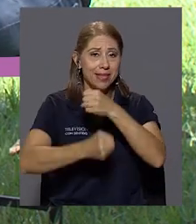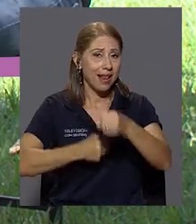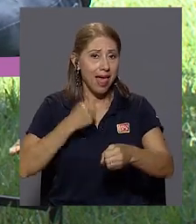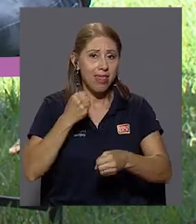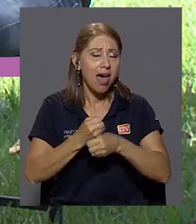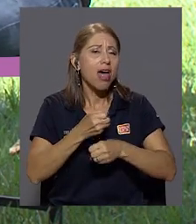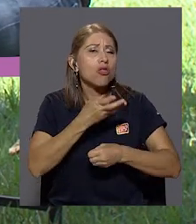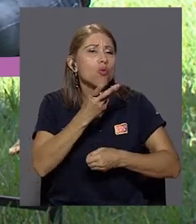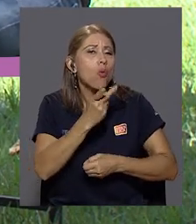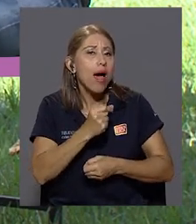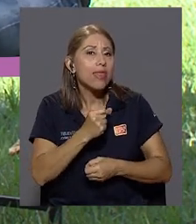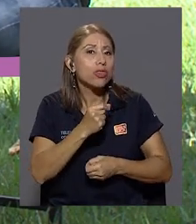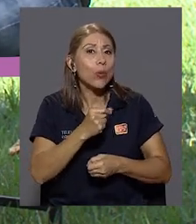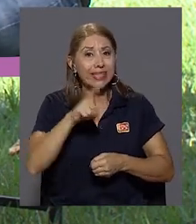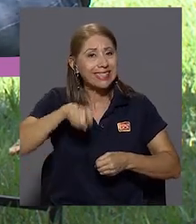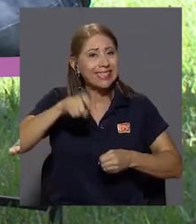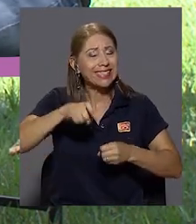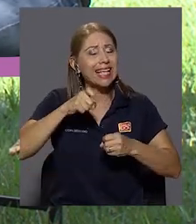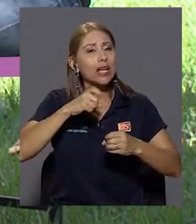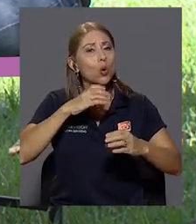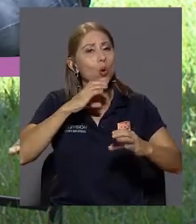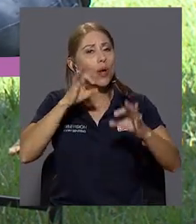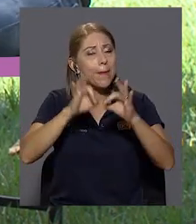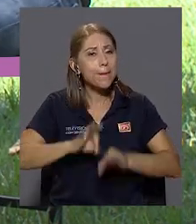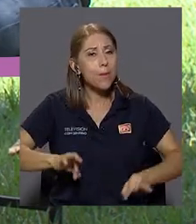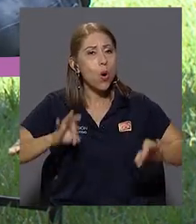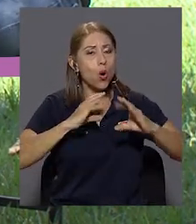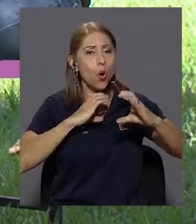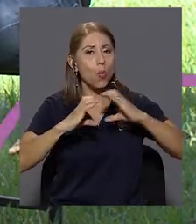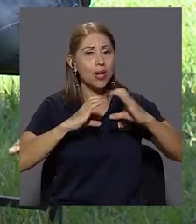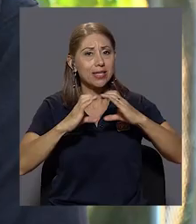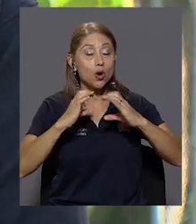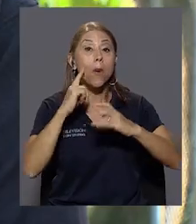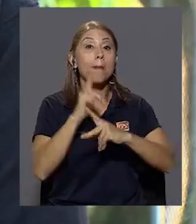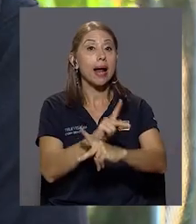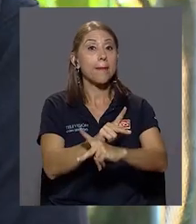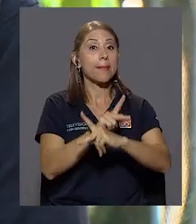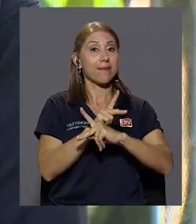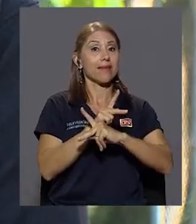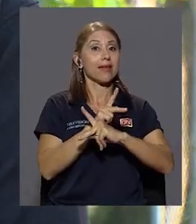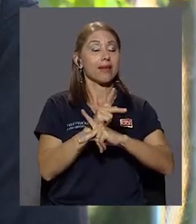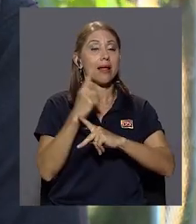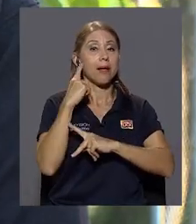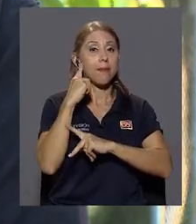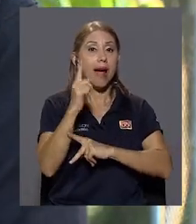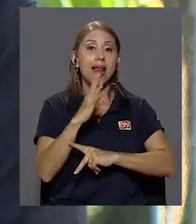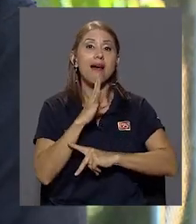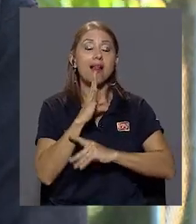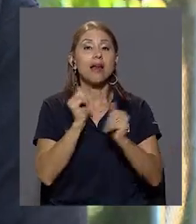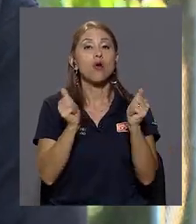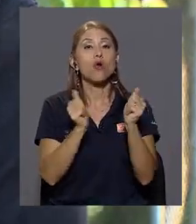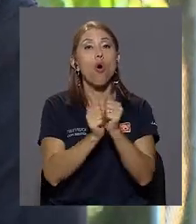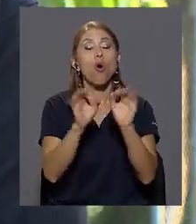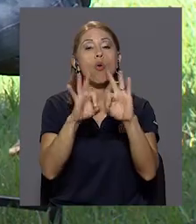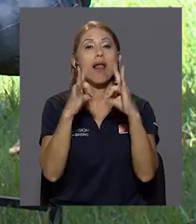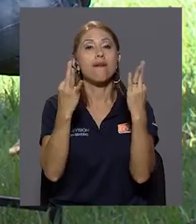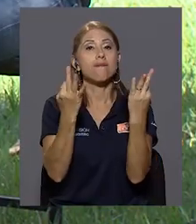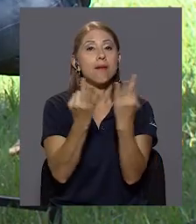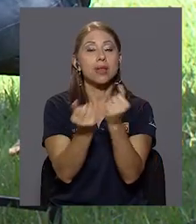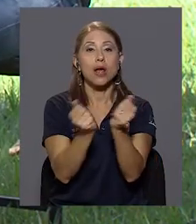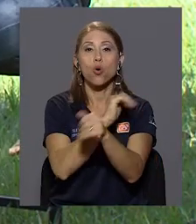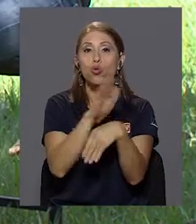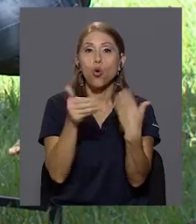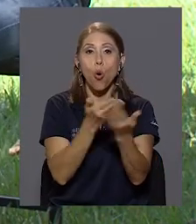esta comunicación es importante, tanto en la prevención para hablar con los miembros de la familia,